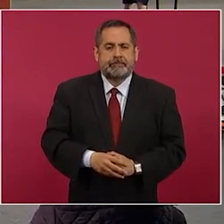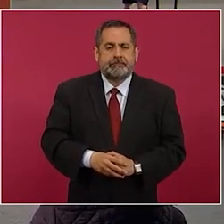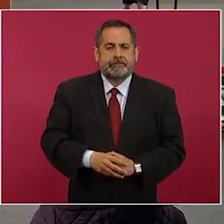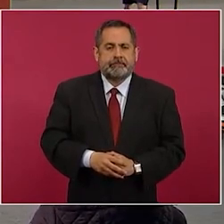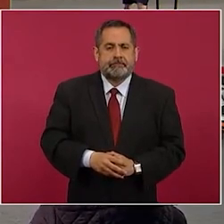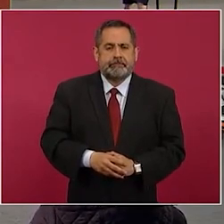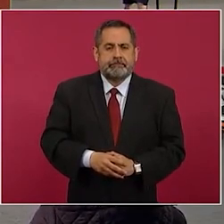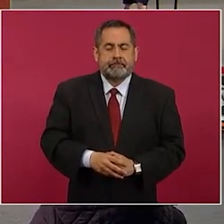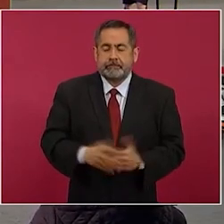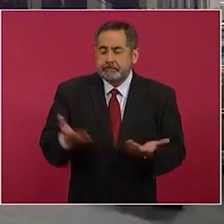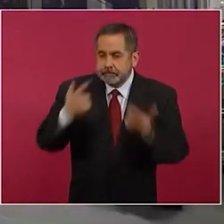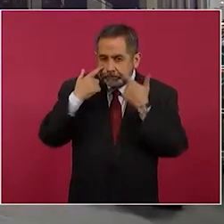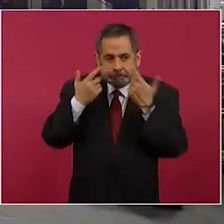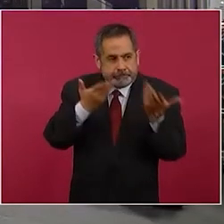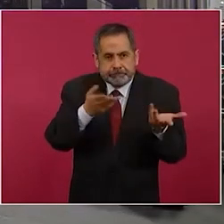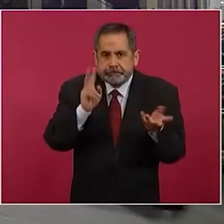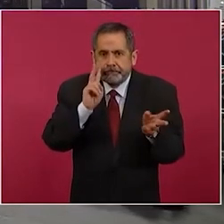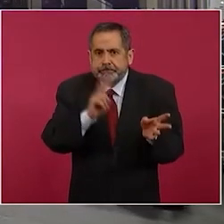¿cómo lo ven?